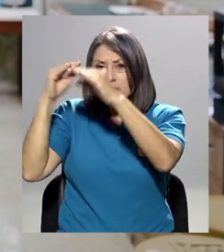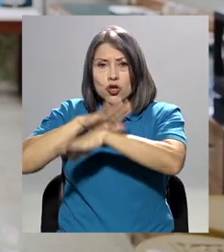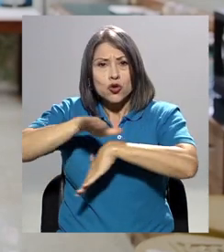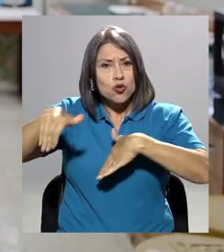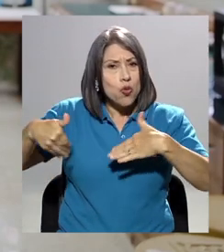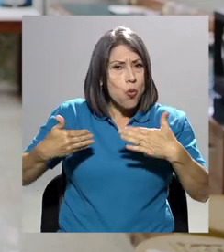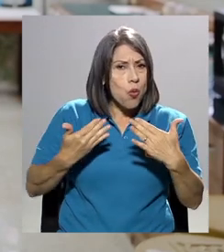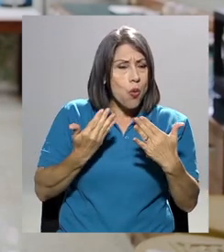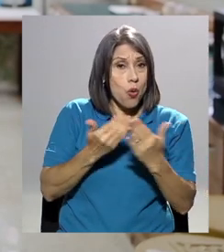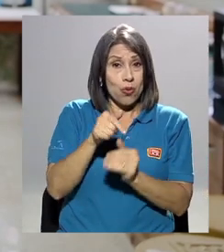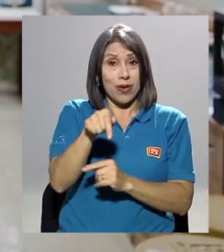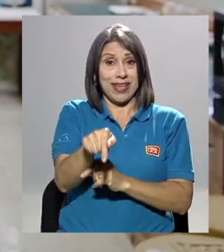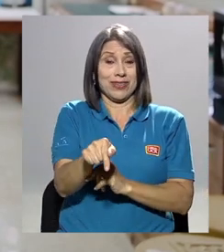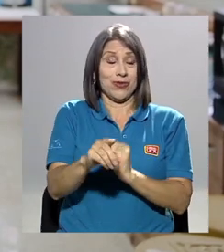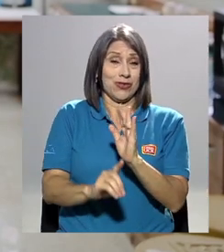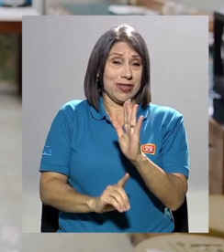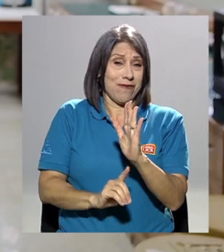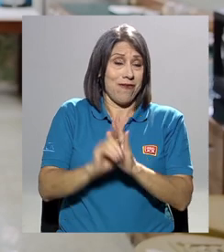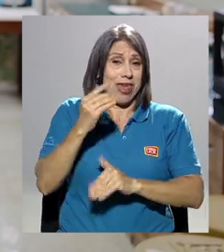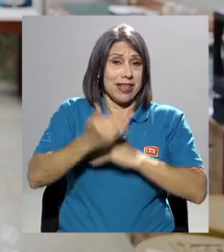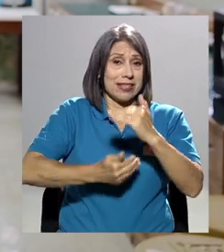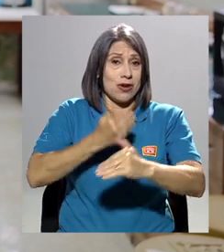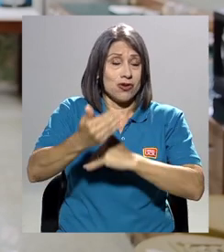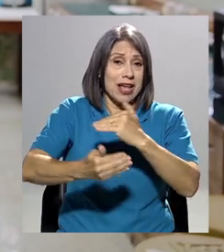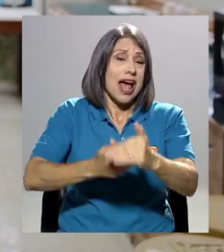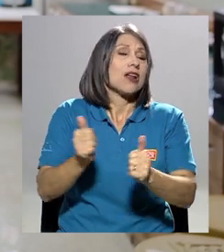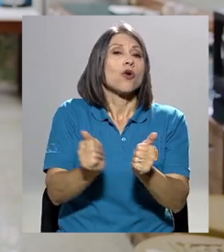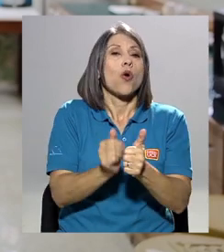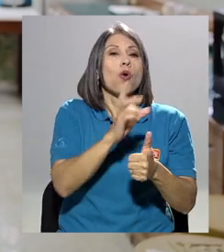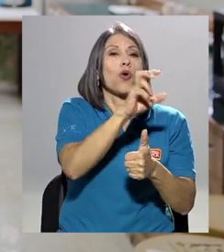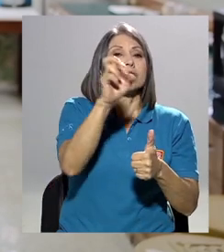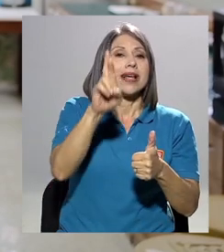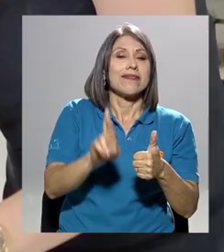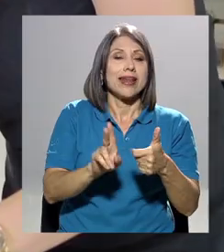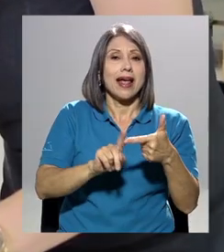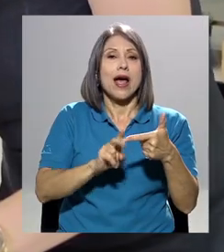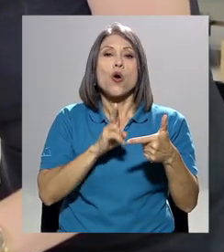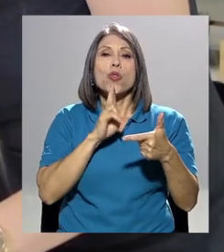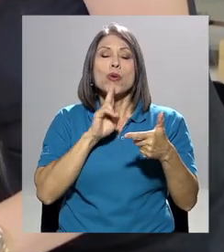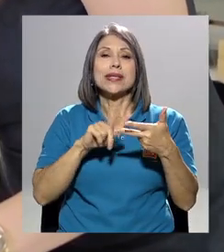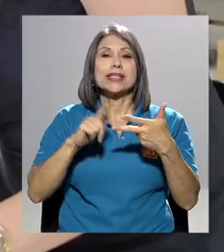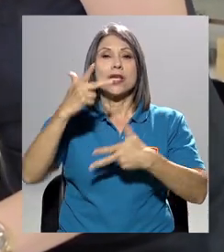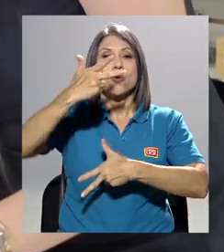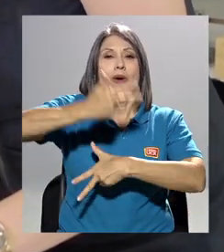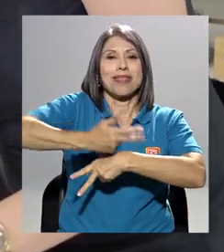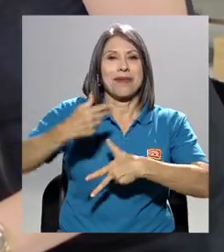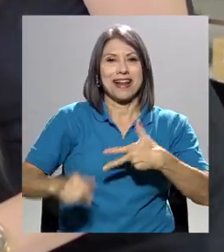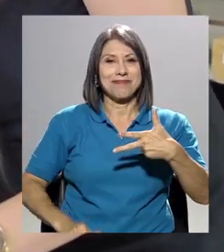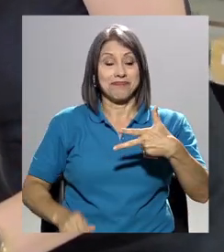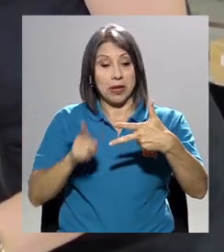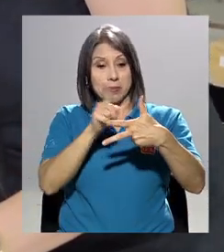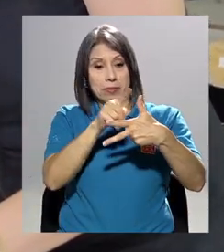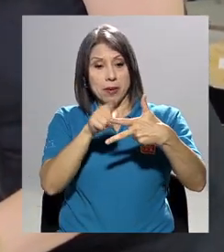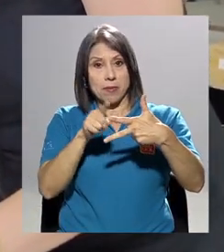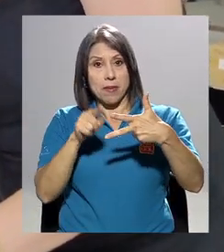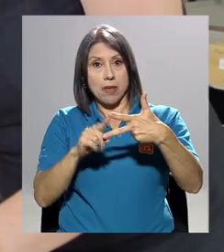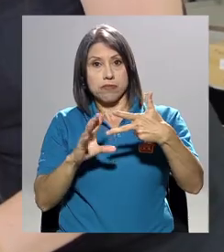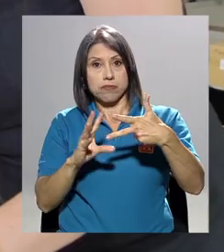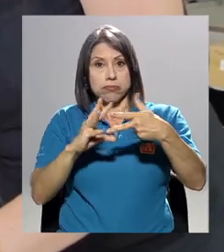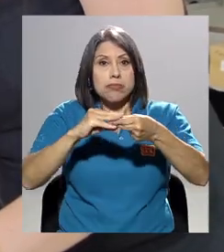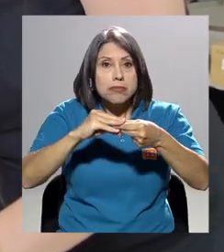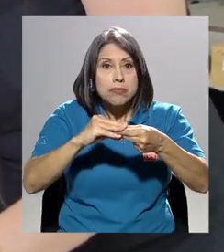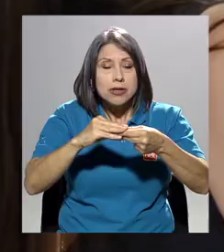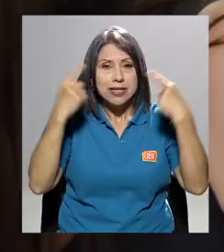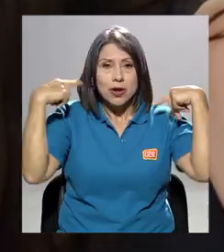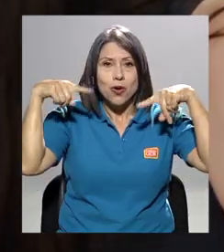van a desarrollar entre Costa Rica, Honduras y Guatemala. La alianza entre estos países se logró a